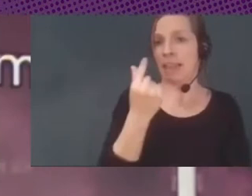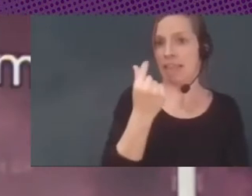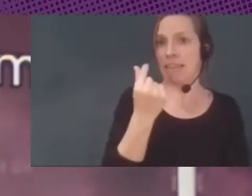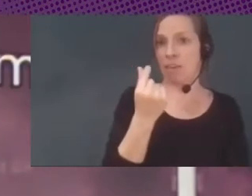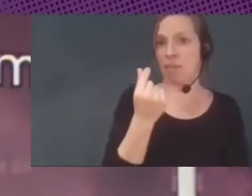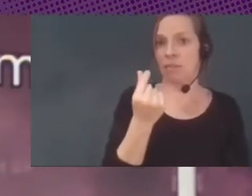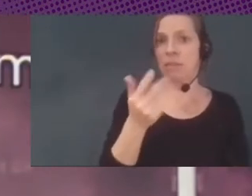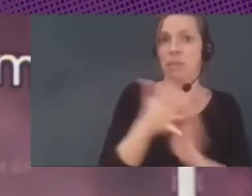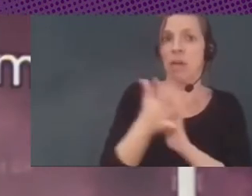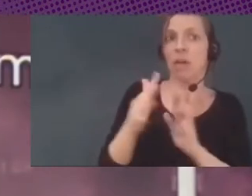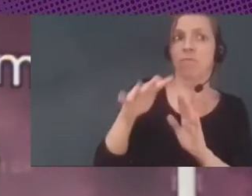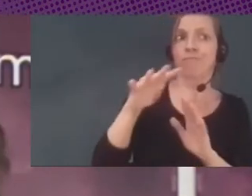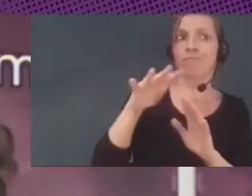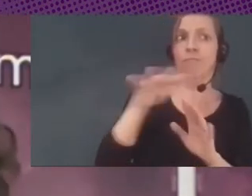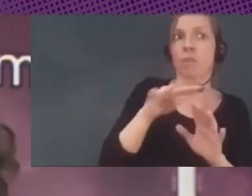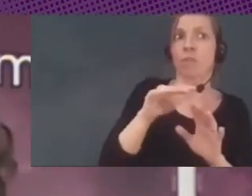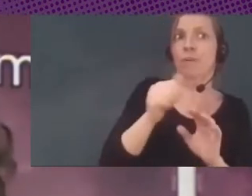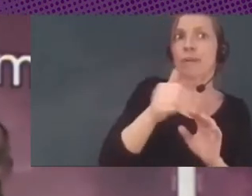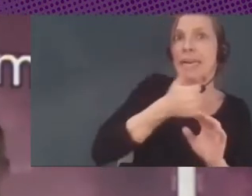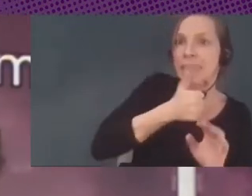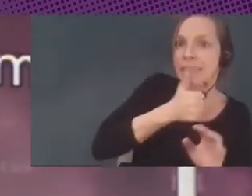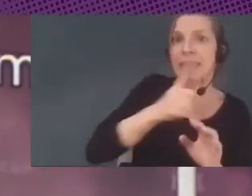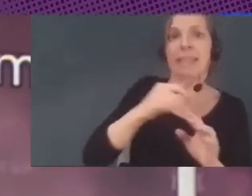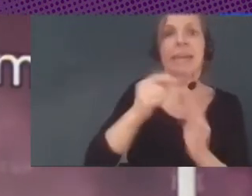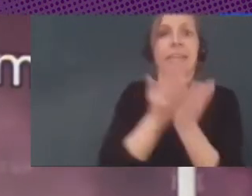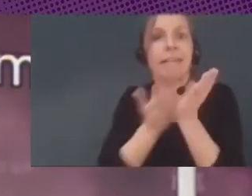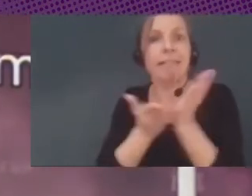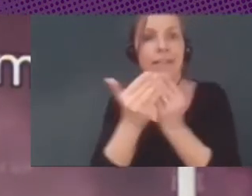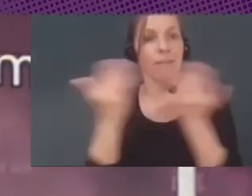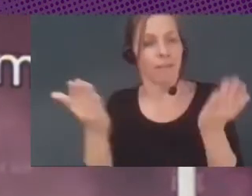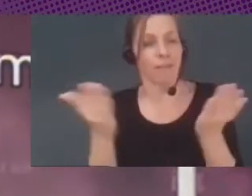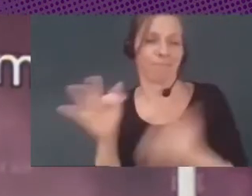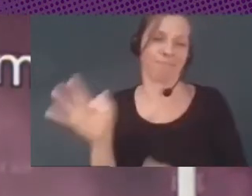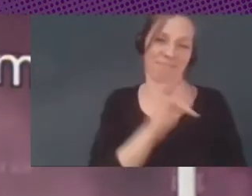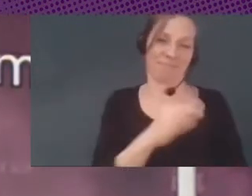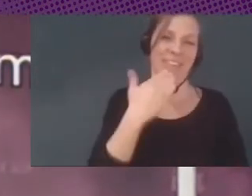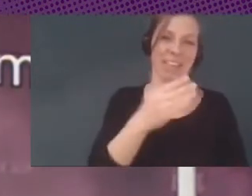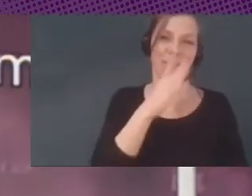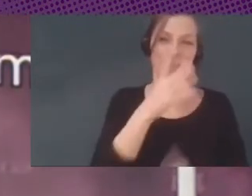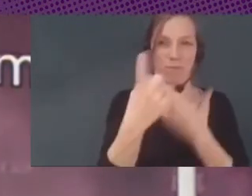luchan y las alternativas. Andrés, todo tuyo y muchas gracias por estar con nosotros esta noche.